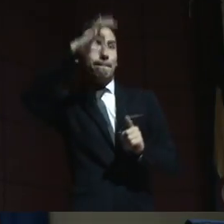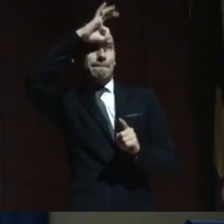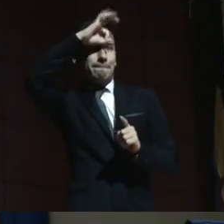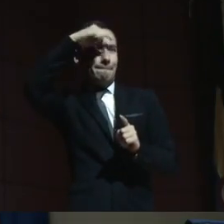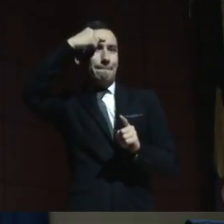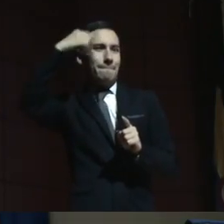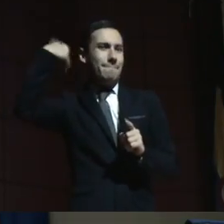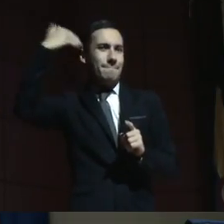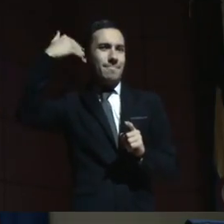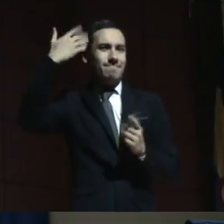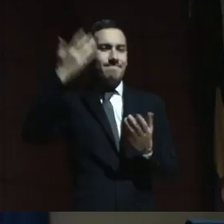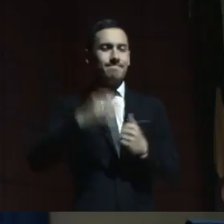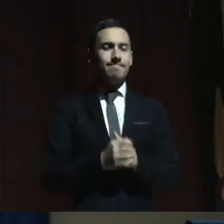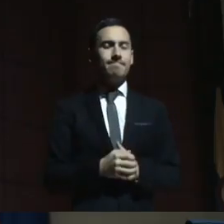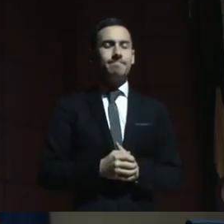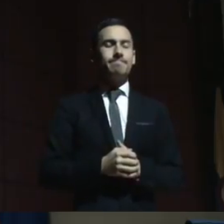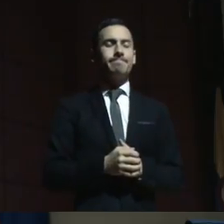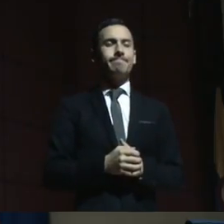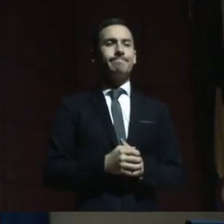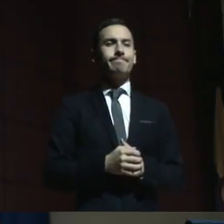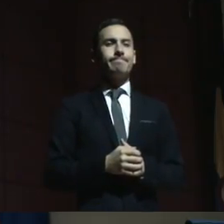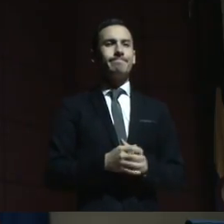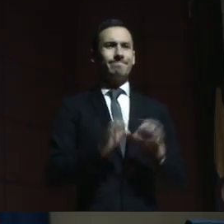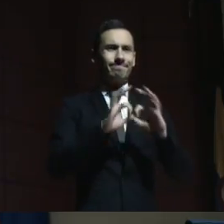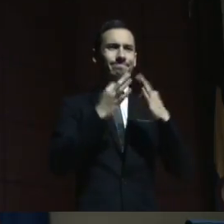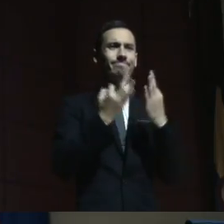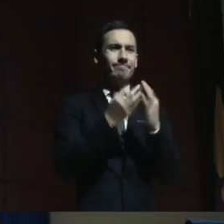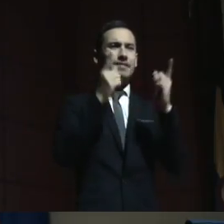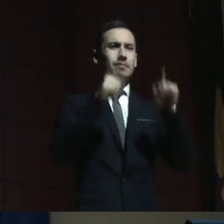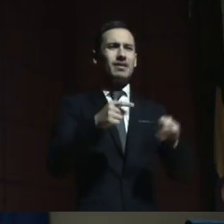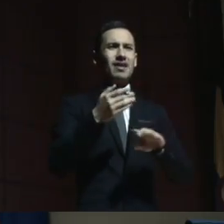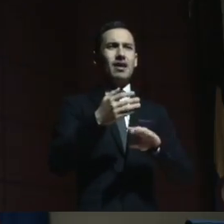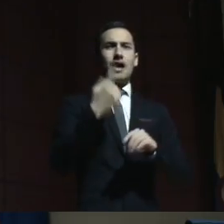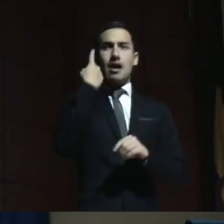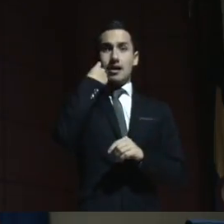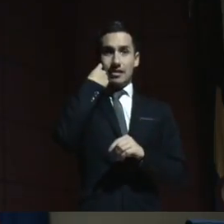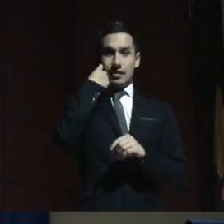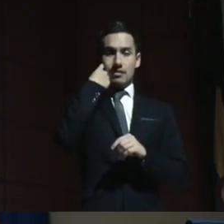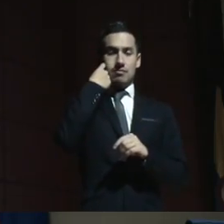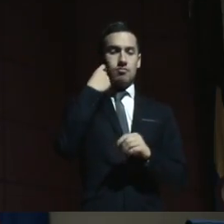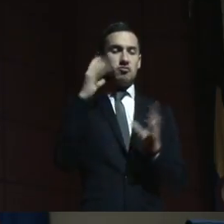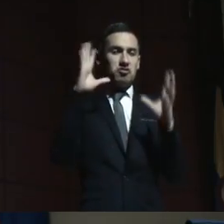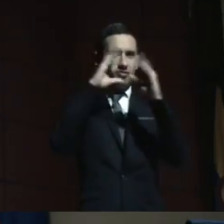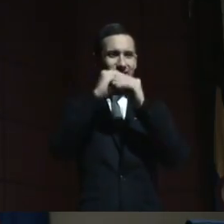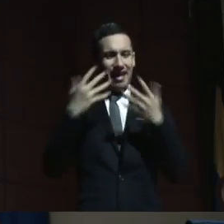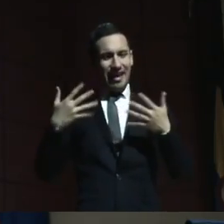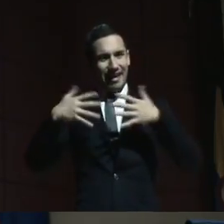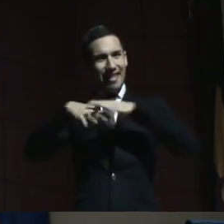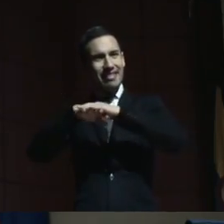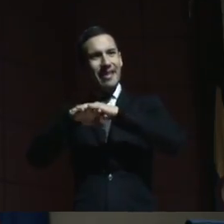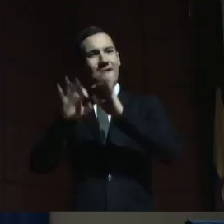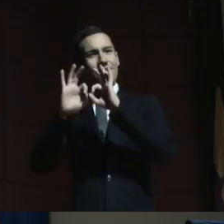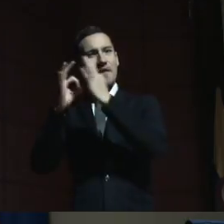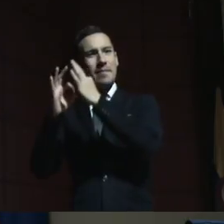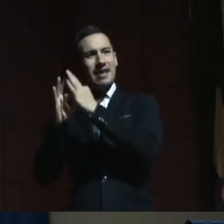Las familias también enfrentan, y anoche teníamos una reunión con la Red de Familias por el Cambio, que también coordino,